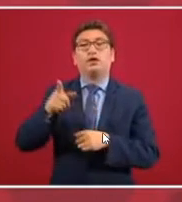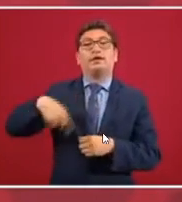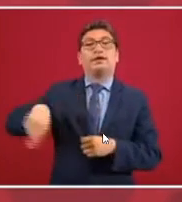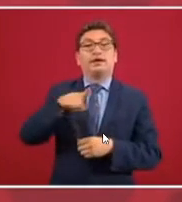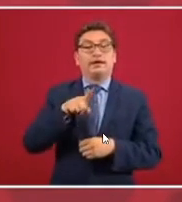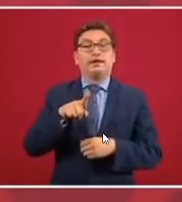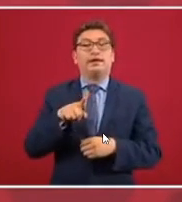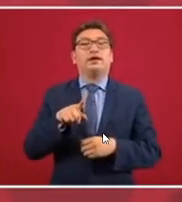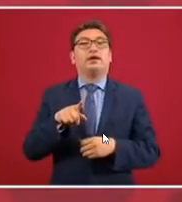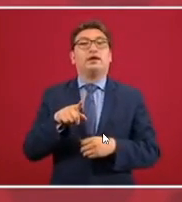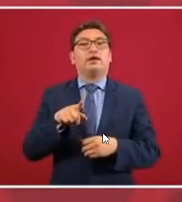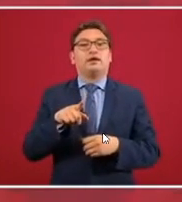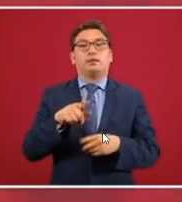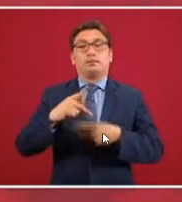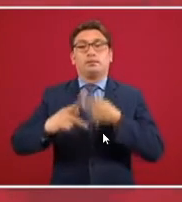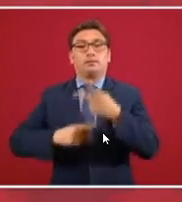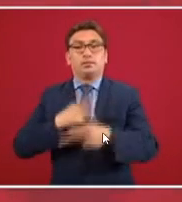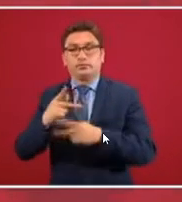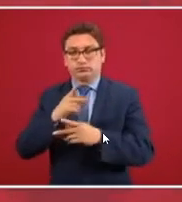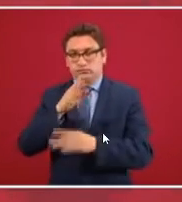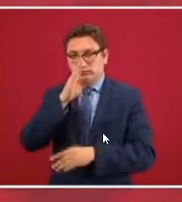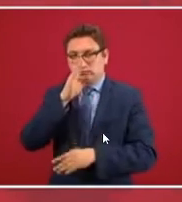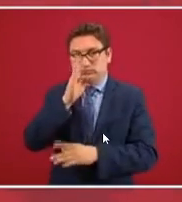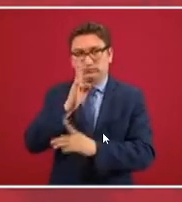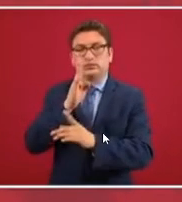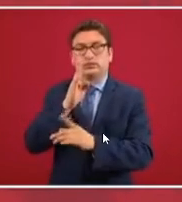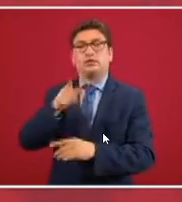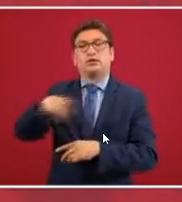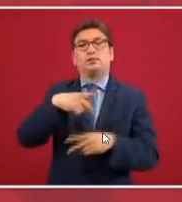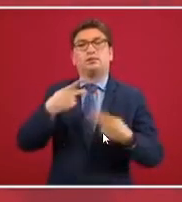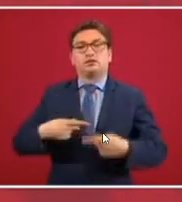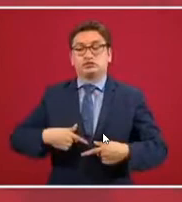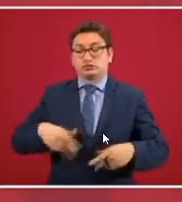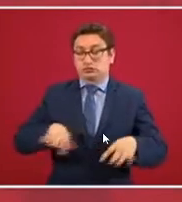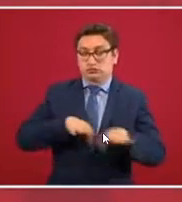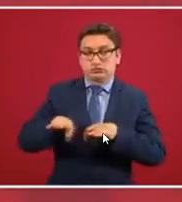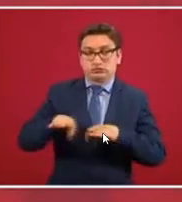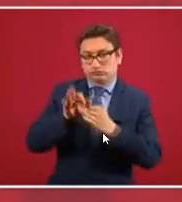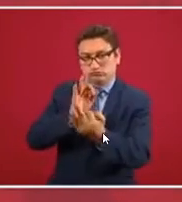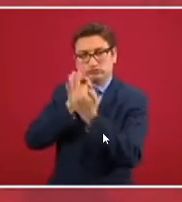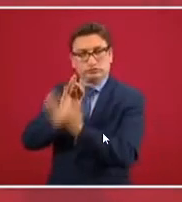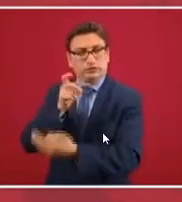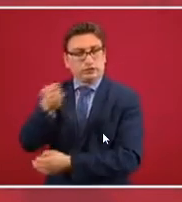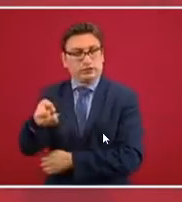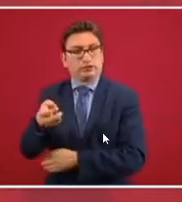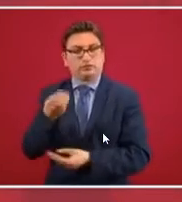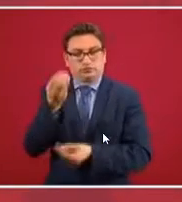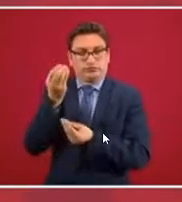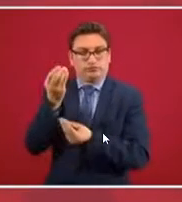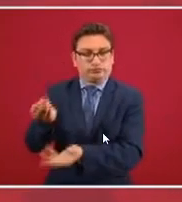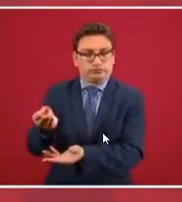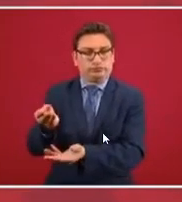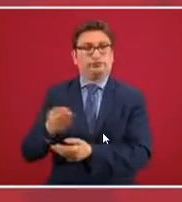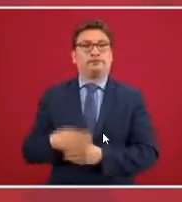de manera directa a los trabajadores. O sea,